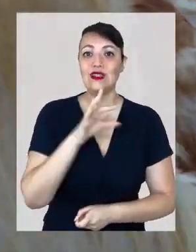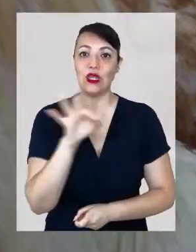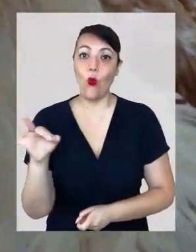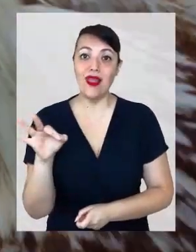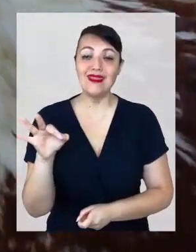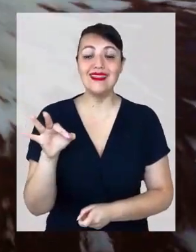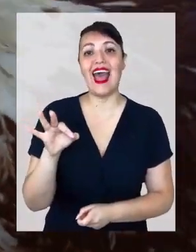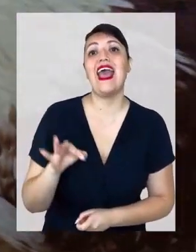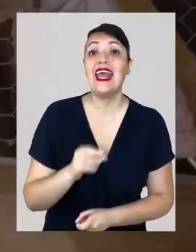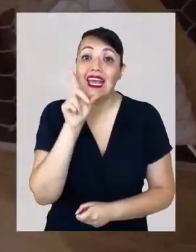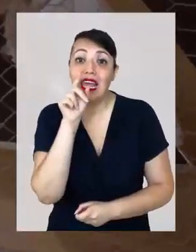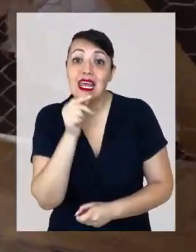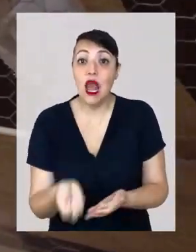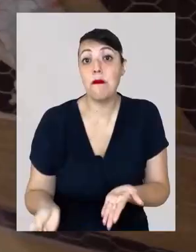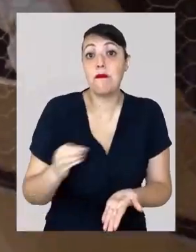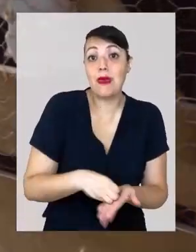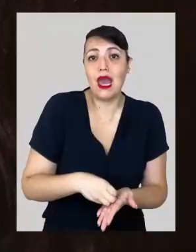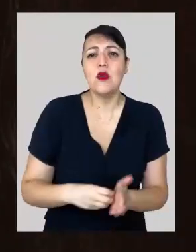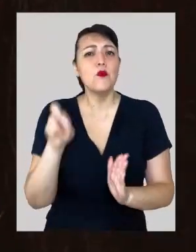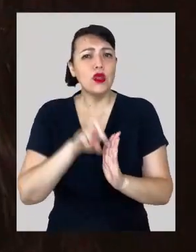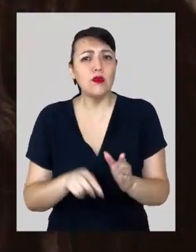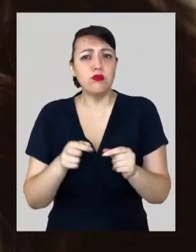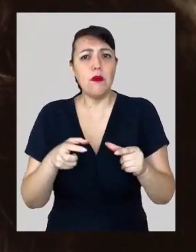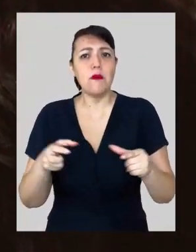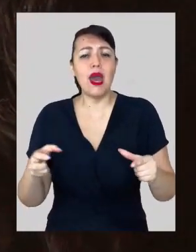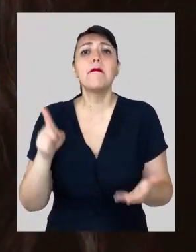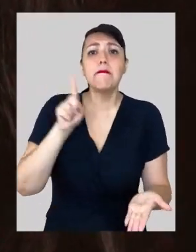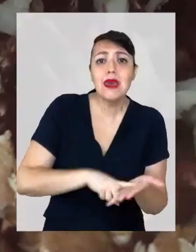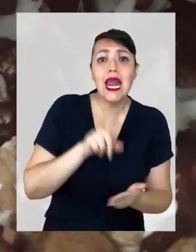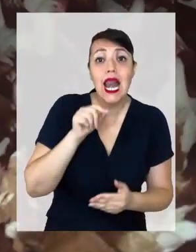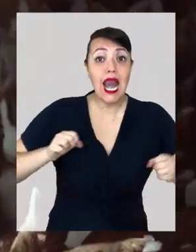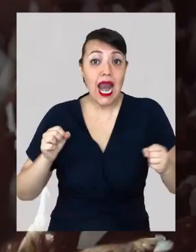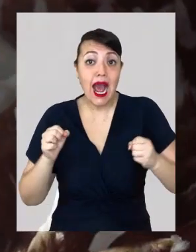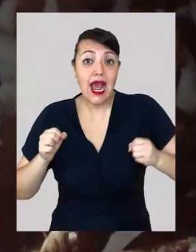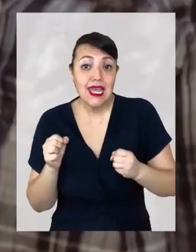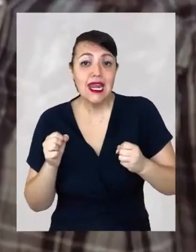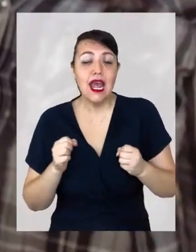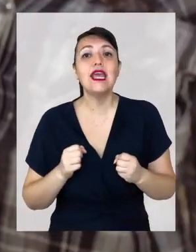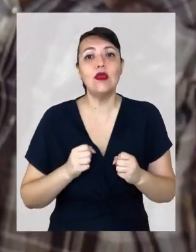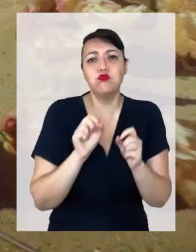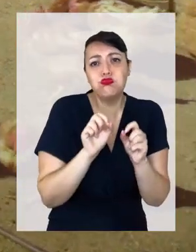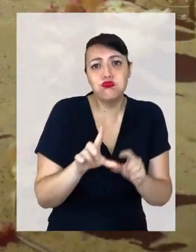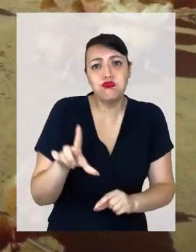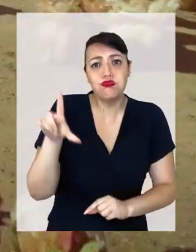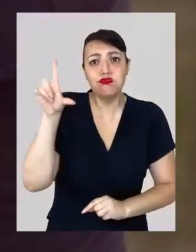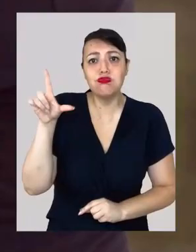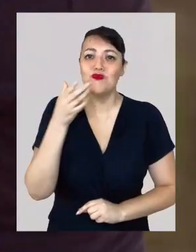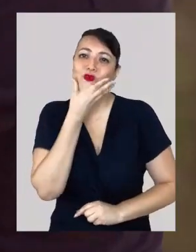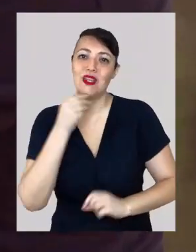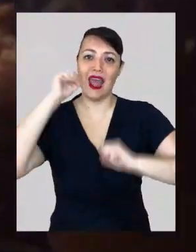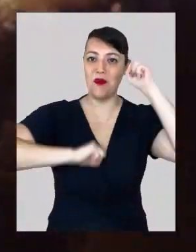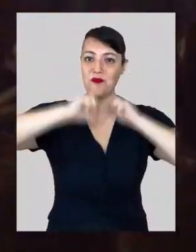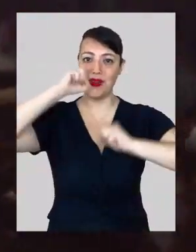gallinas más. Tenemos proyectos de expandirnos. Queremos llegar a tener mil gallinas y poder hacer que el negocio crezca y tener una